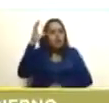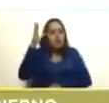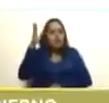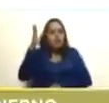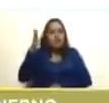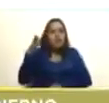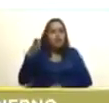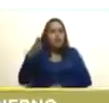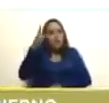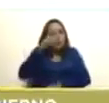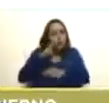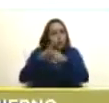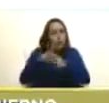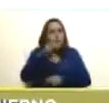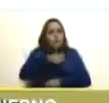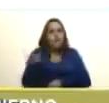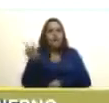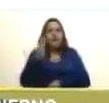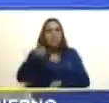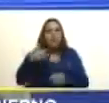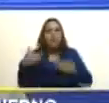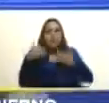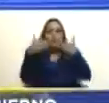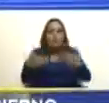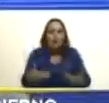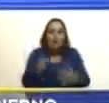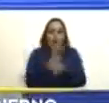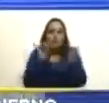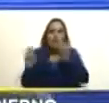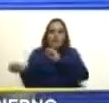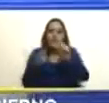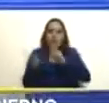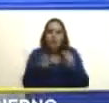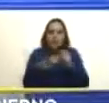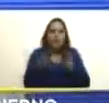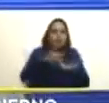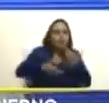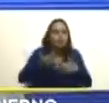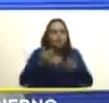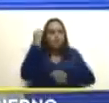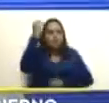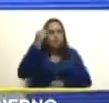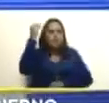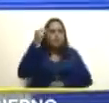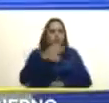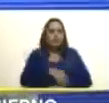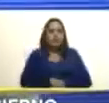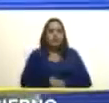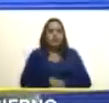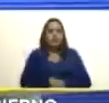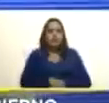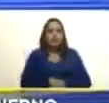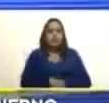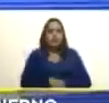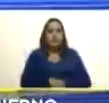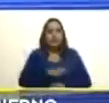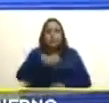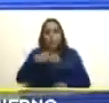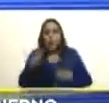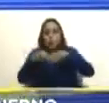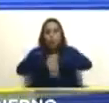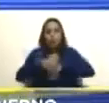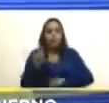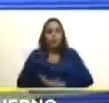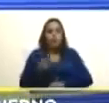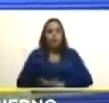venezolanos podamos avanzar en un camino de debate discusión diversidad y logro de consensos vitales